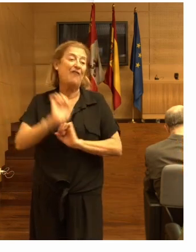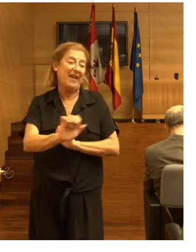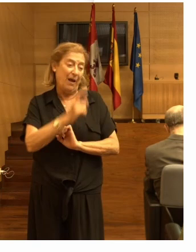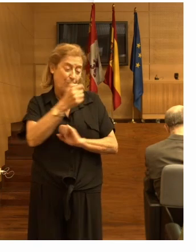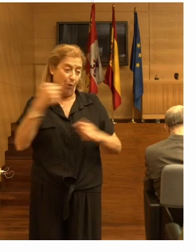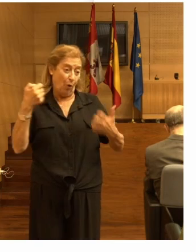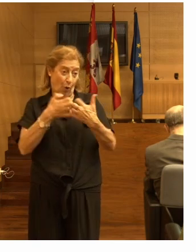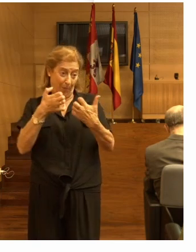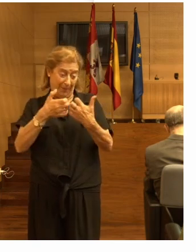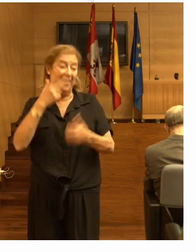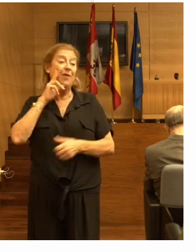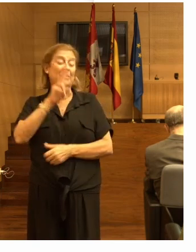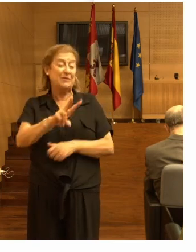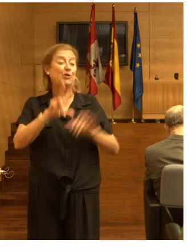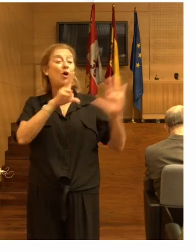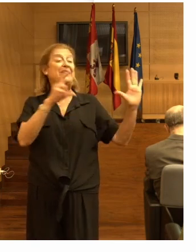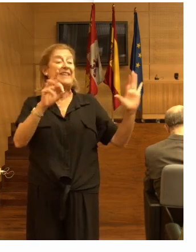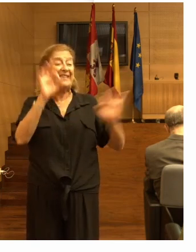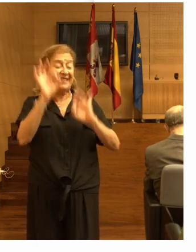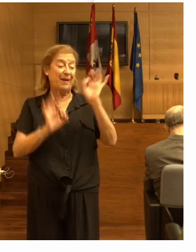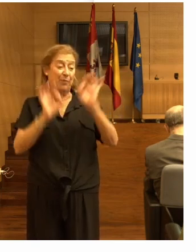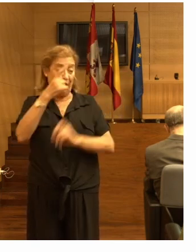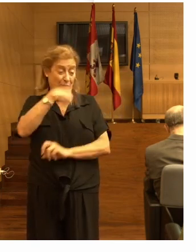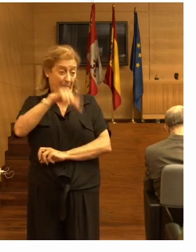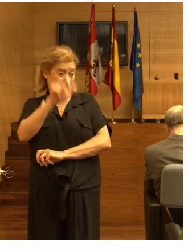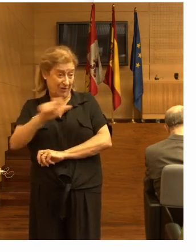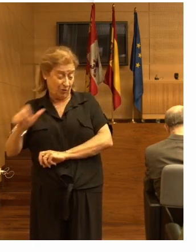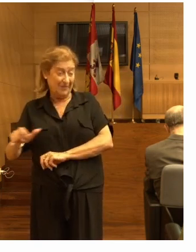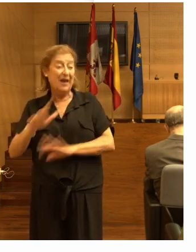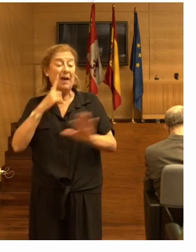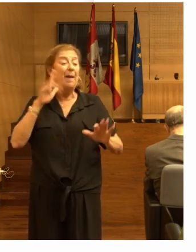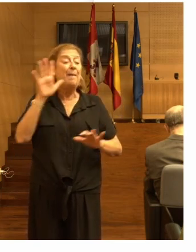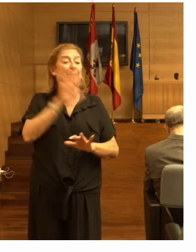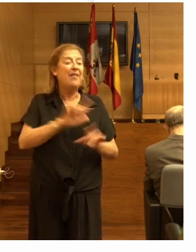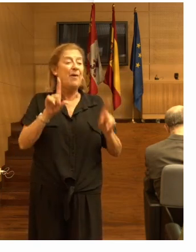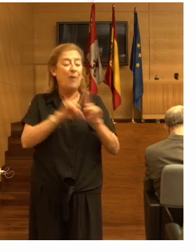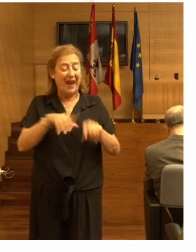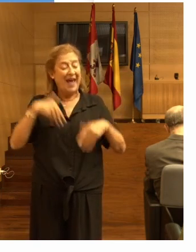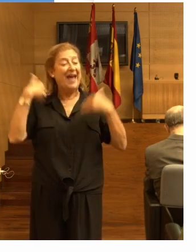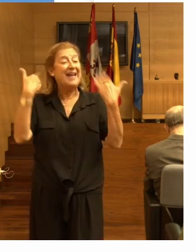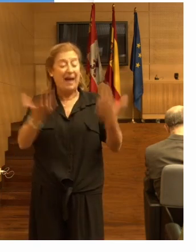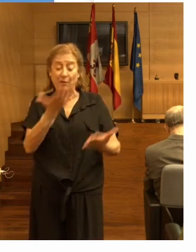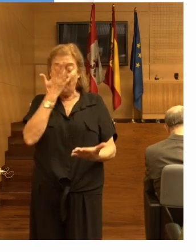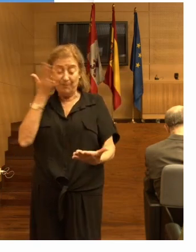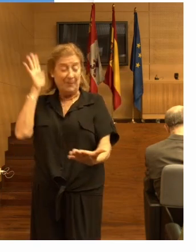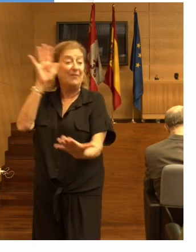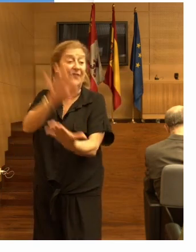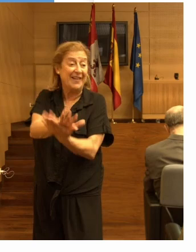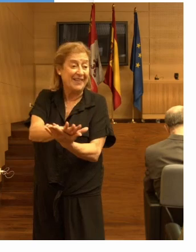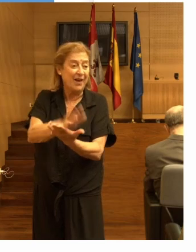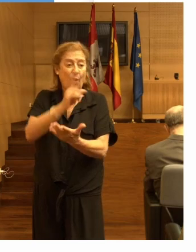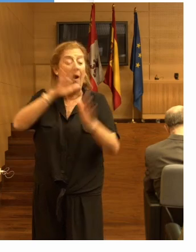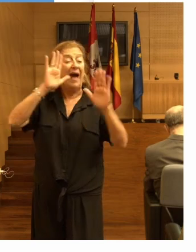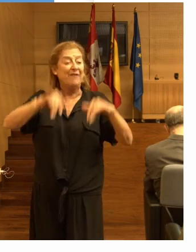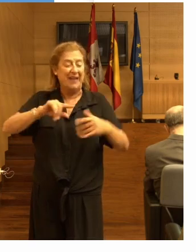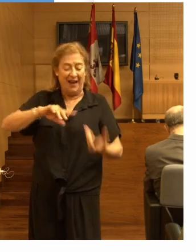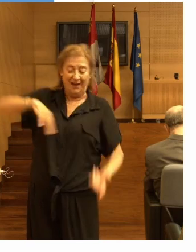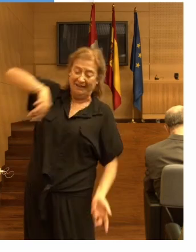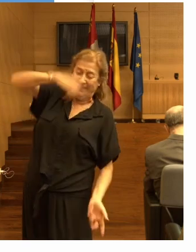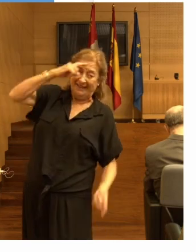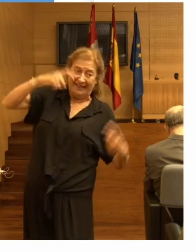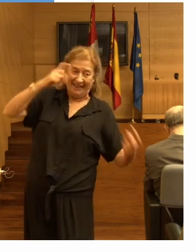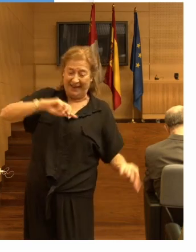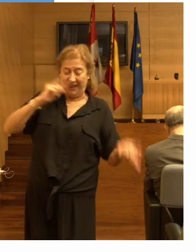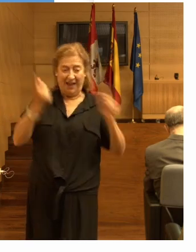Lo hemos visto en el 70% de las personas. Aunque parece que vayan a caer de frente, acaban cayendo